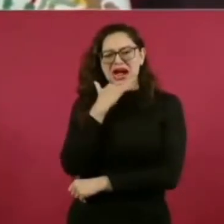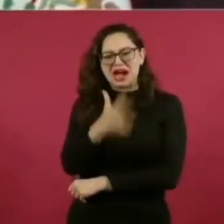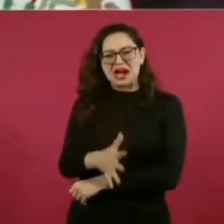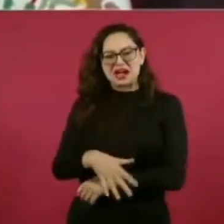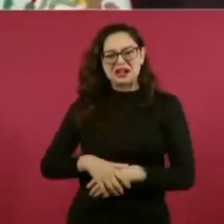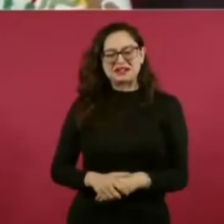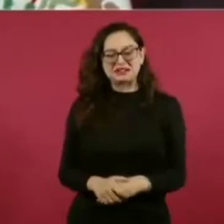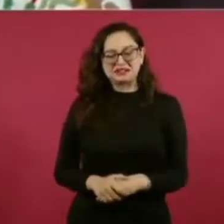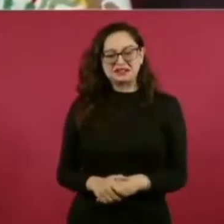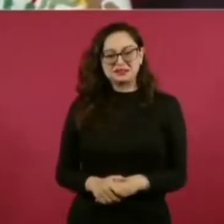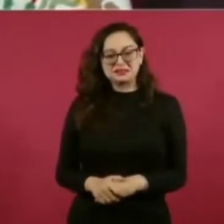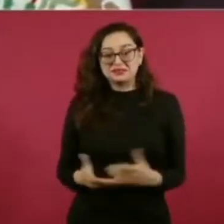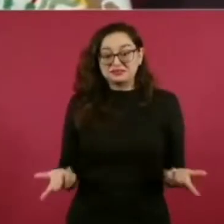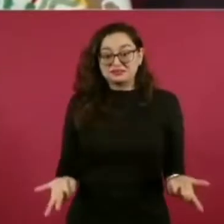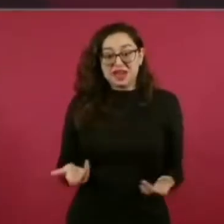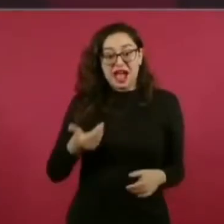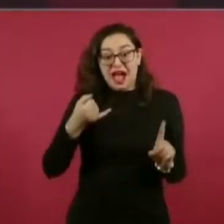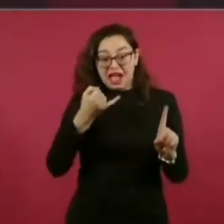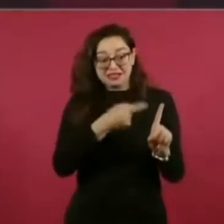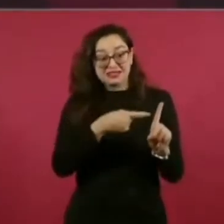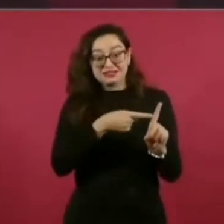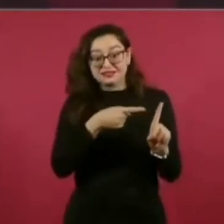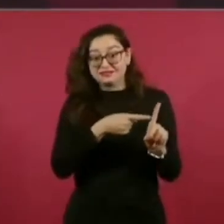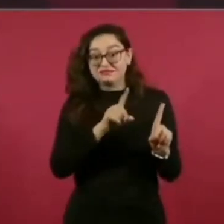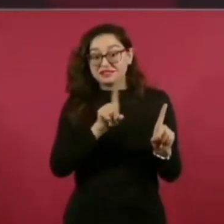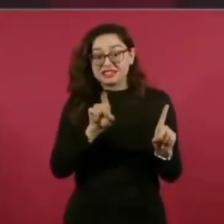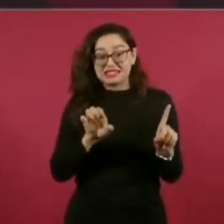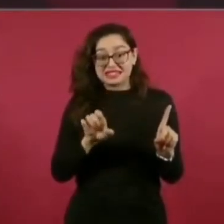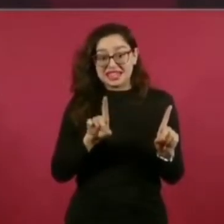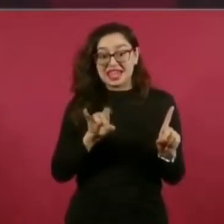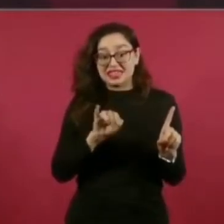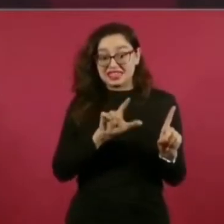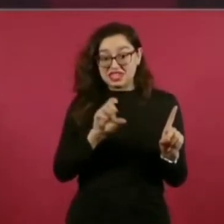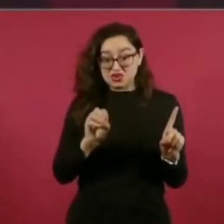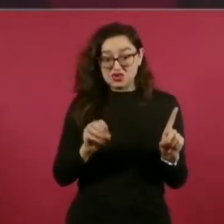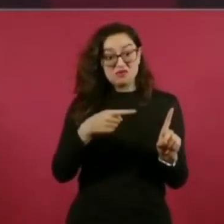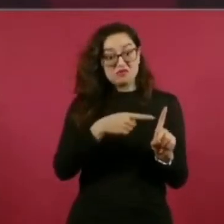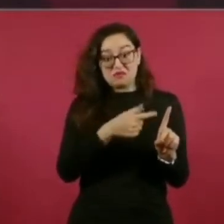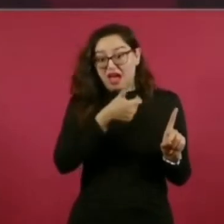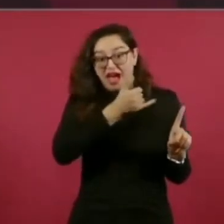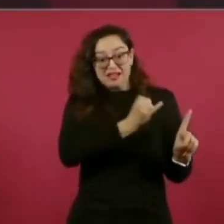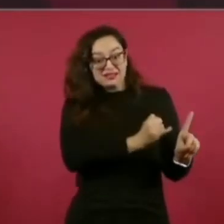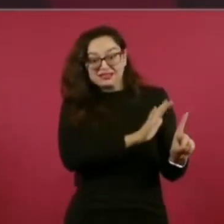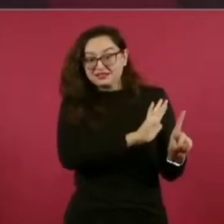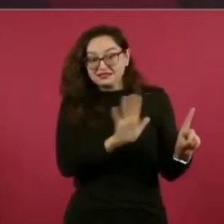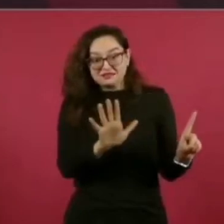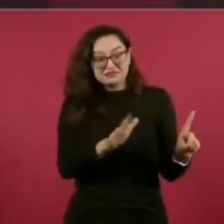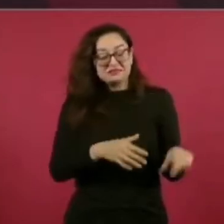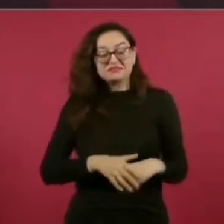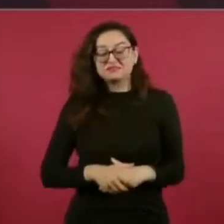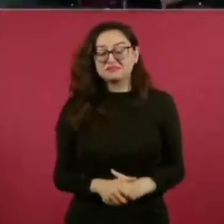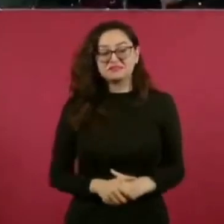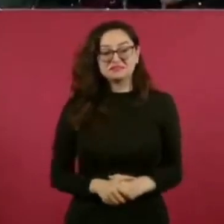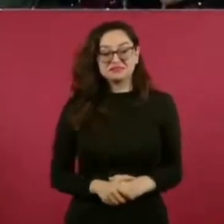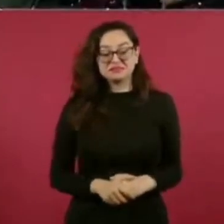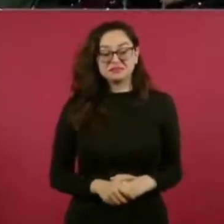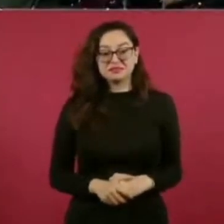Ese era menos situaciones de